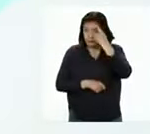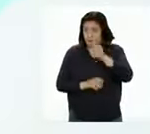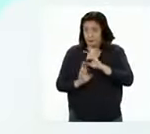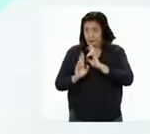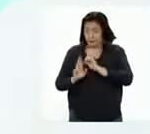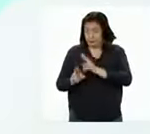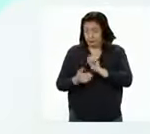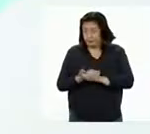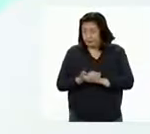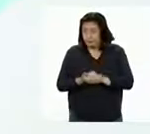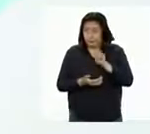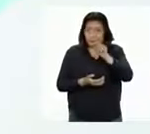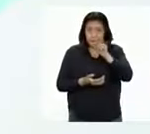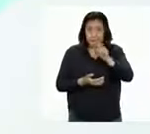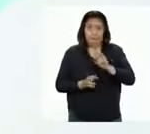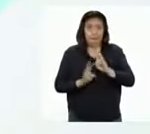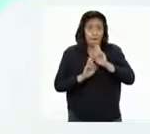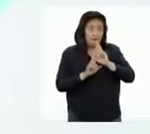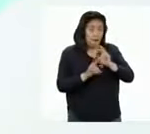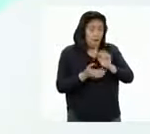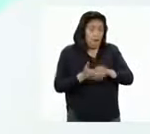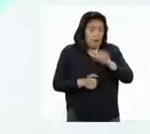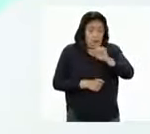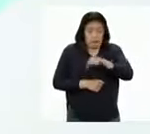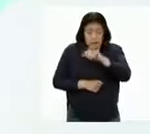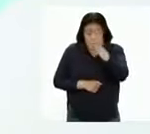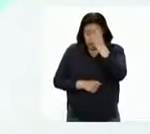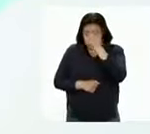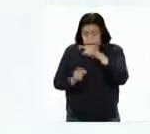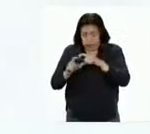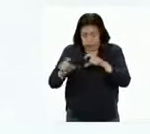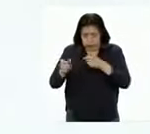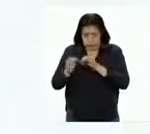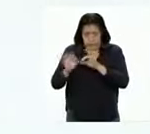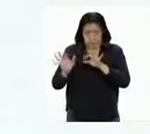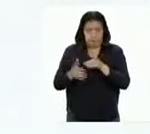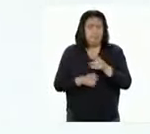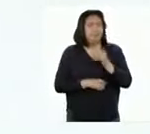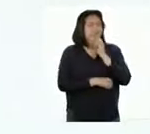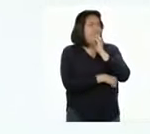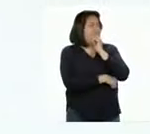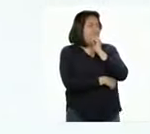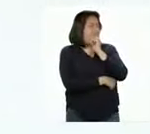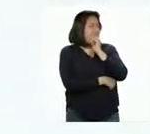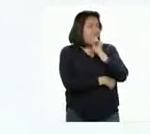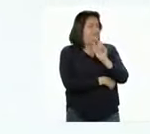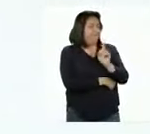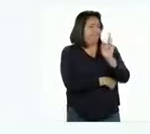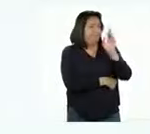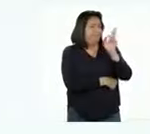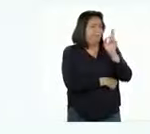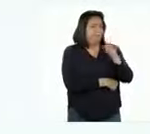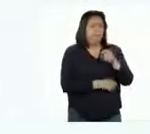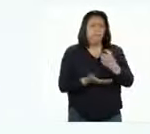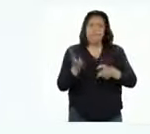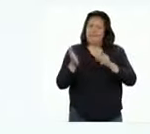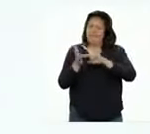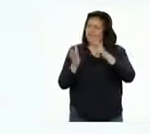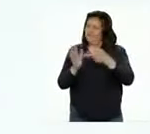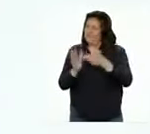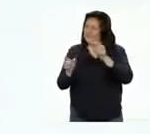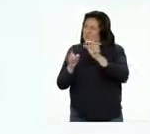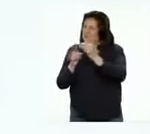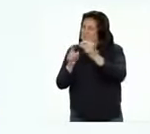respuesta, así como está escrita, se entienda? Profesora, ¿podemos buscar qué significa